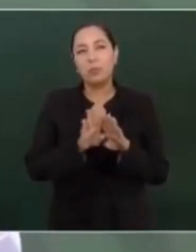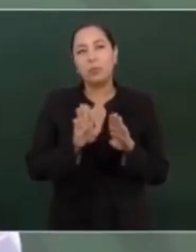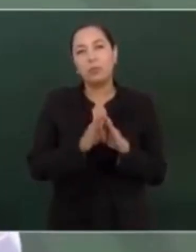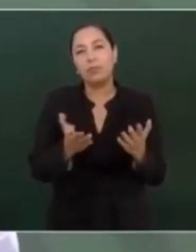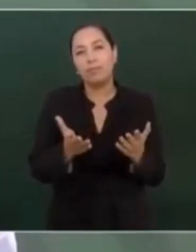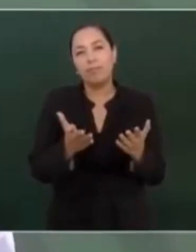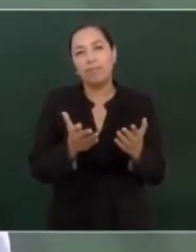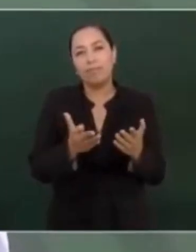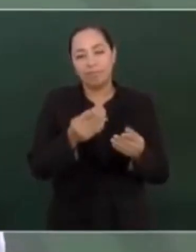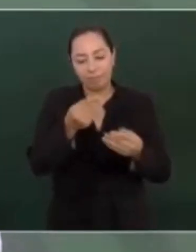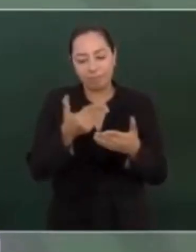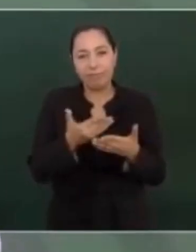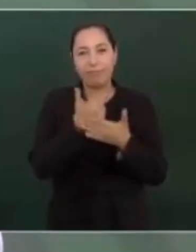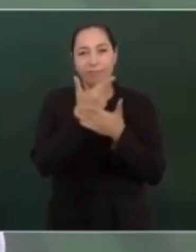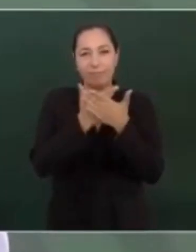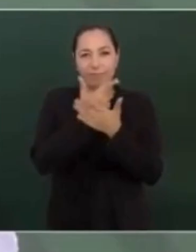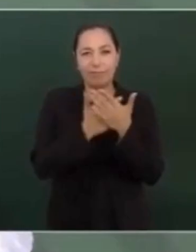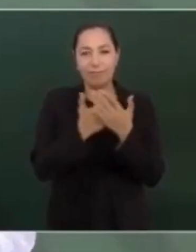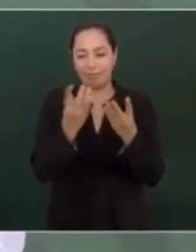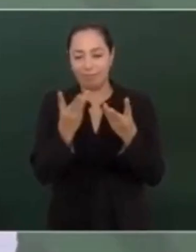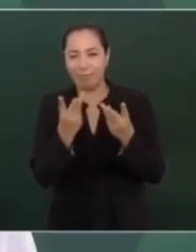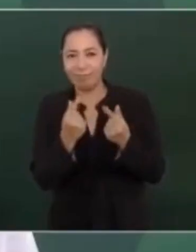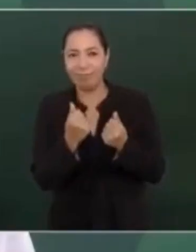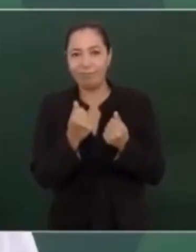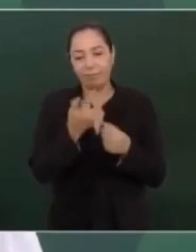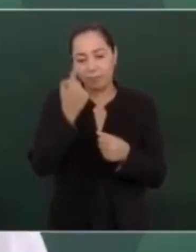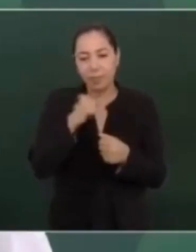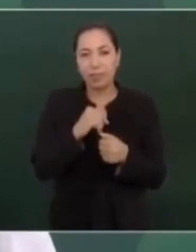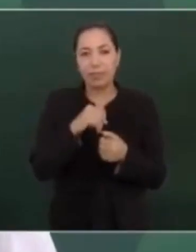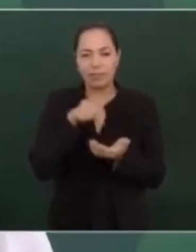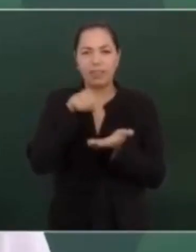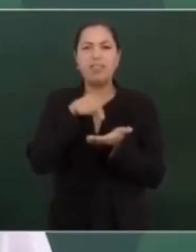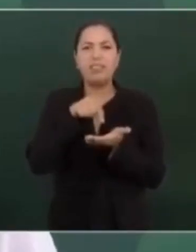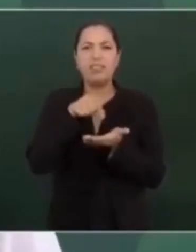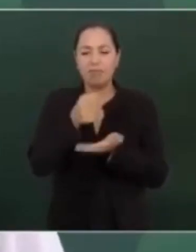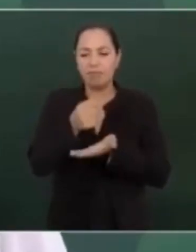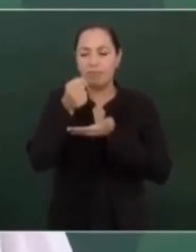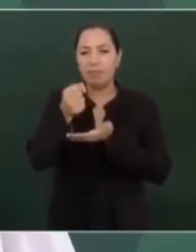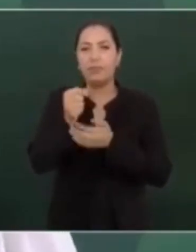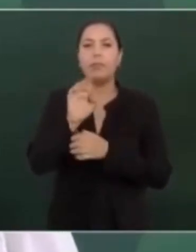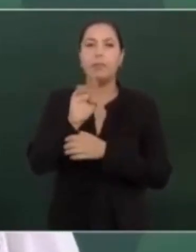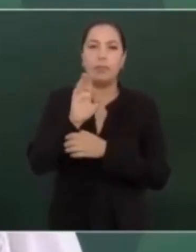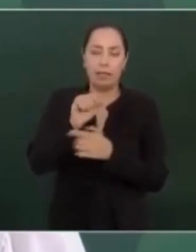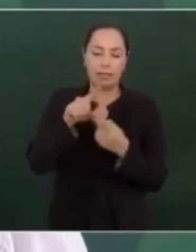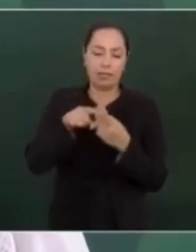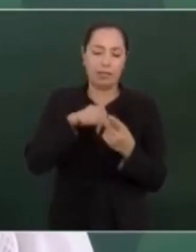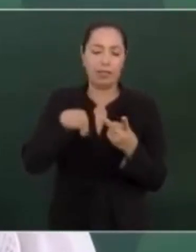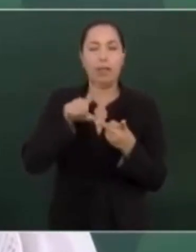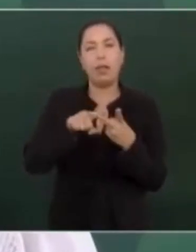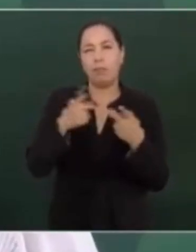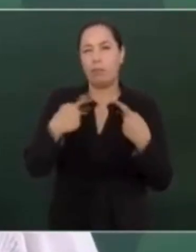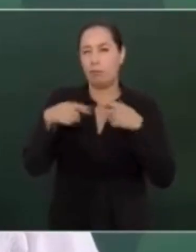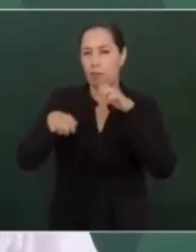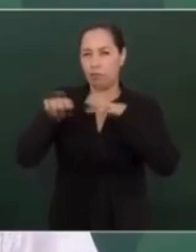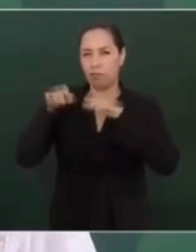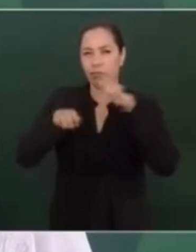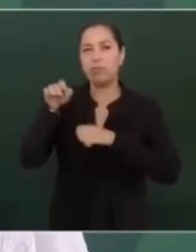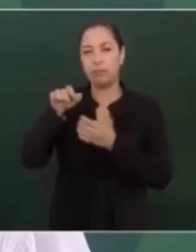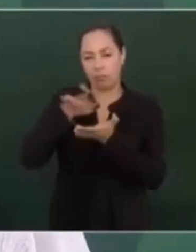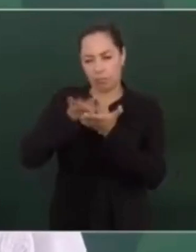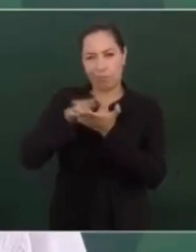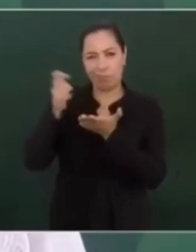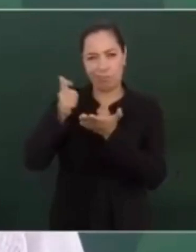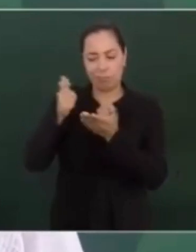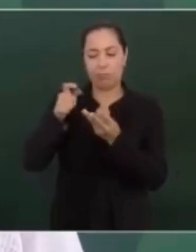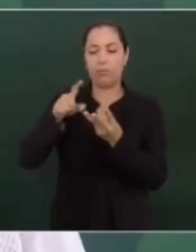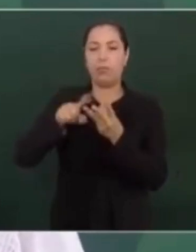dinero, como presupuesto, para becas, para la pensión a los adultos mayores, para ayudar